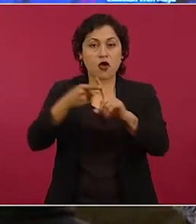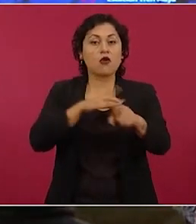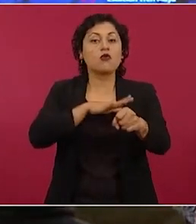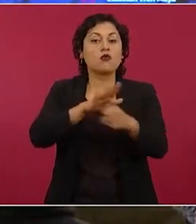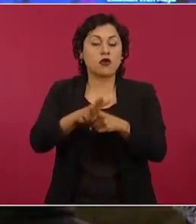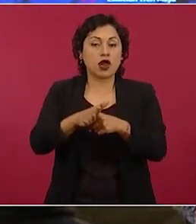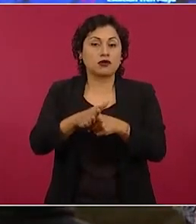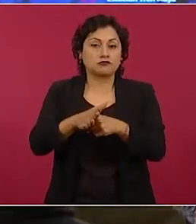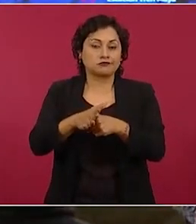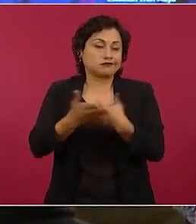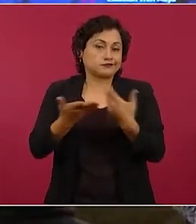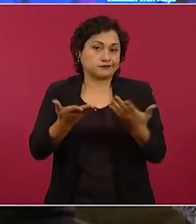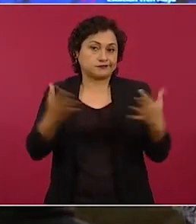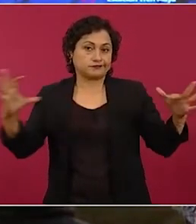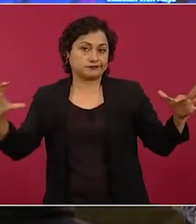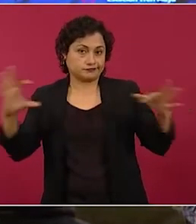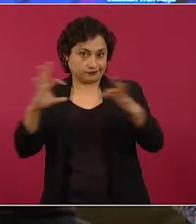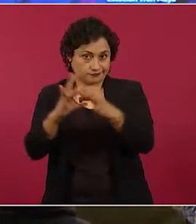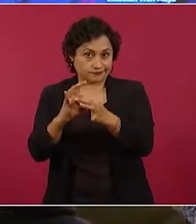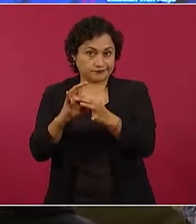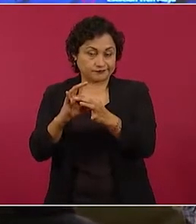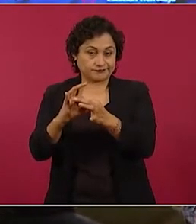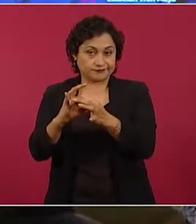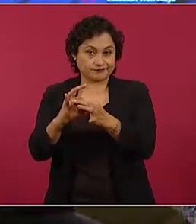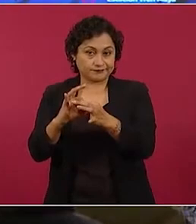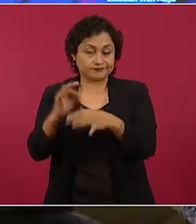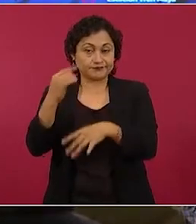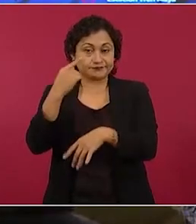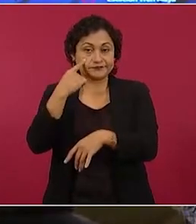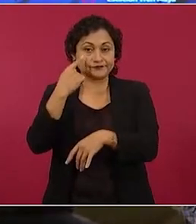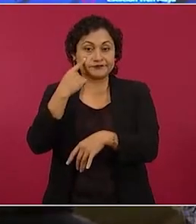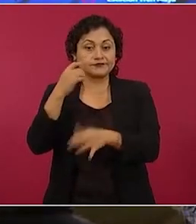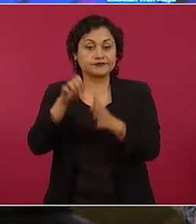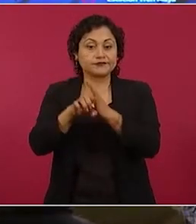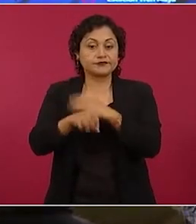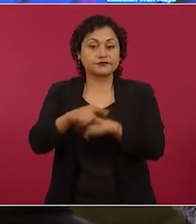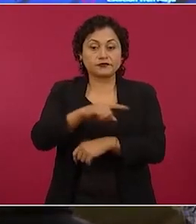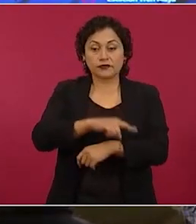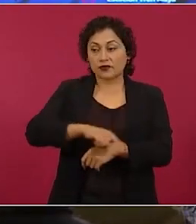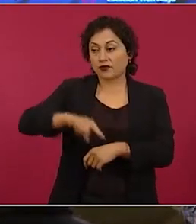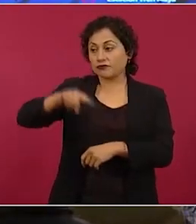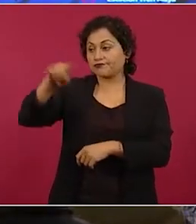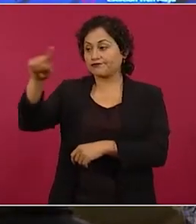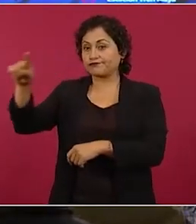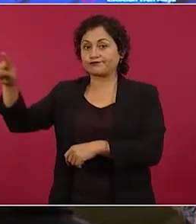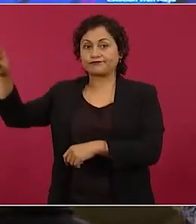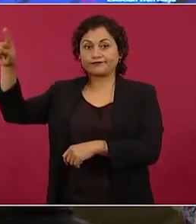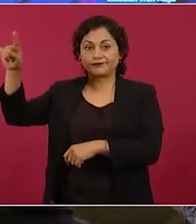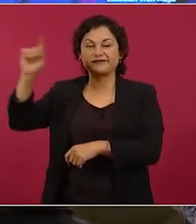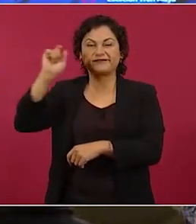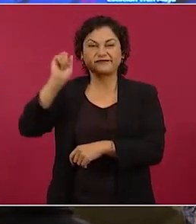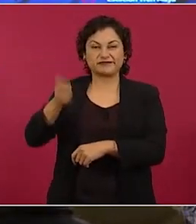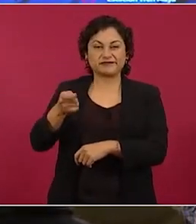pues comunicar. Toda esta región que está llena